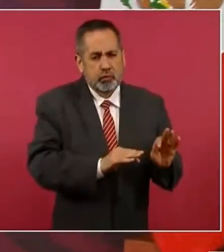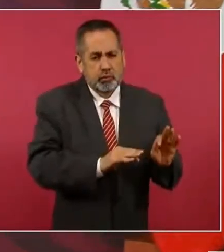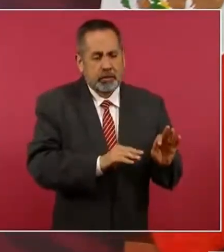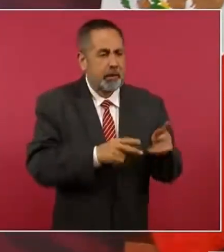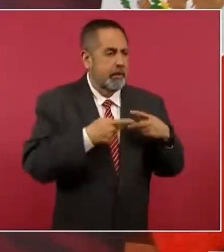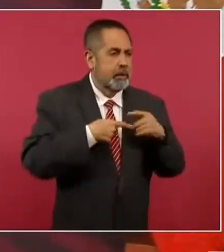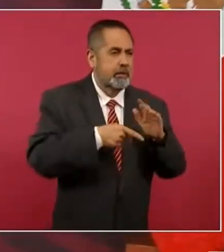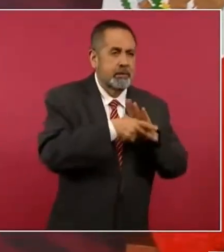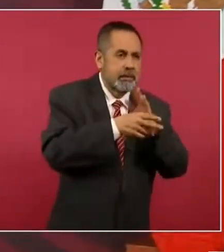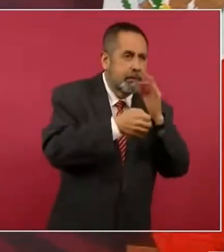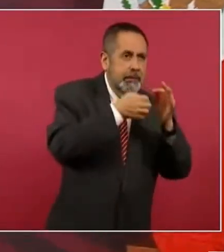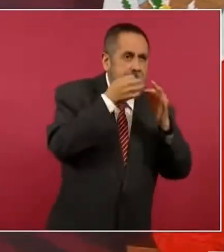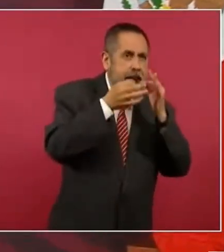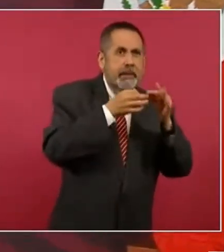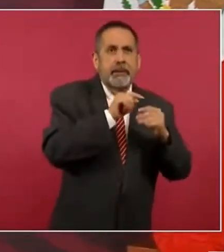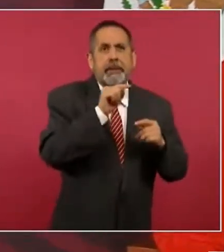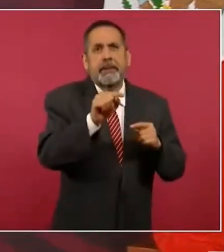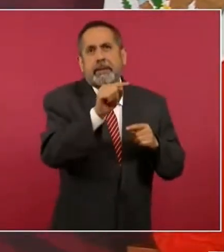corresponsales